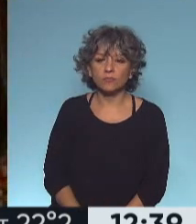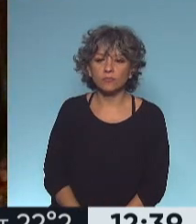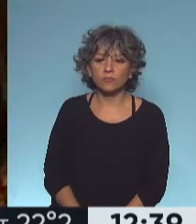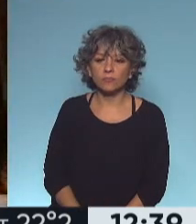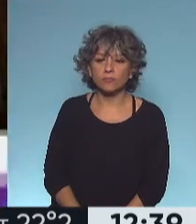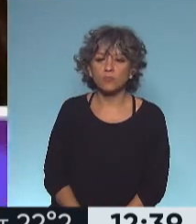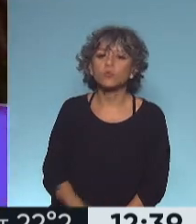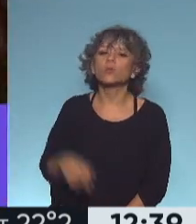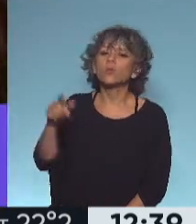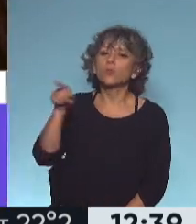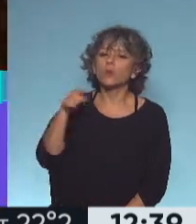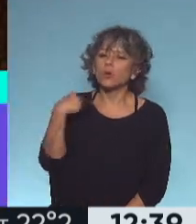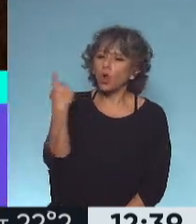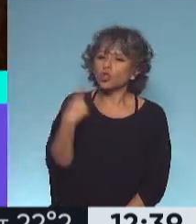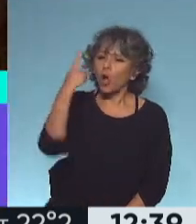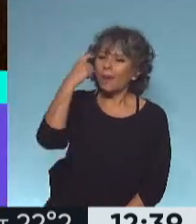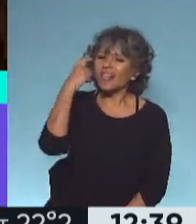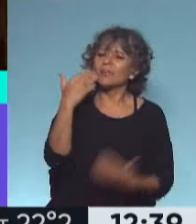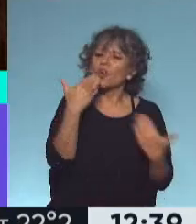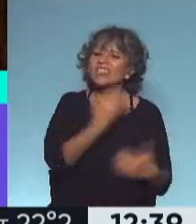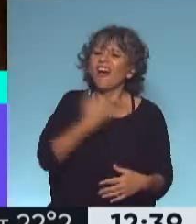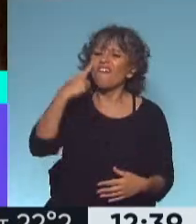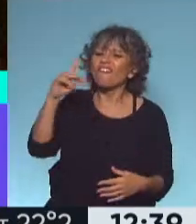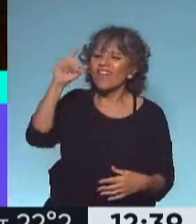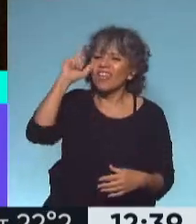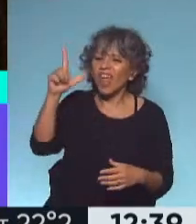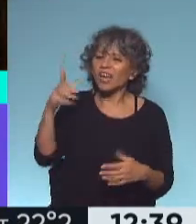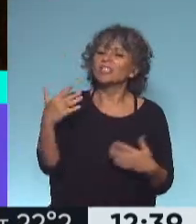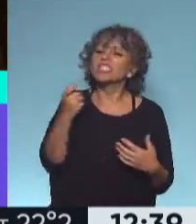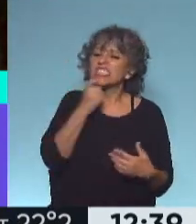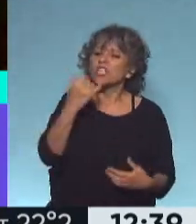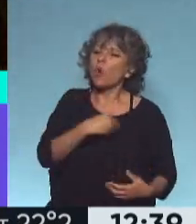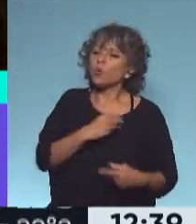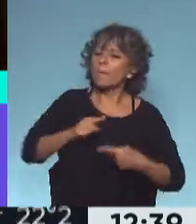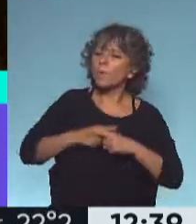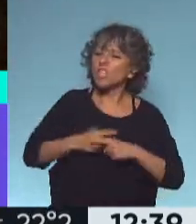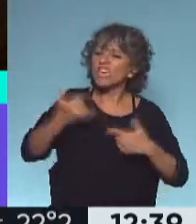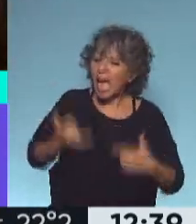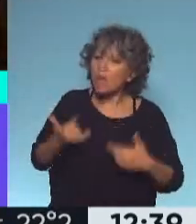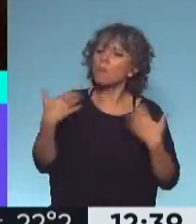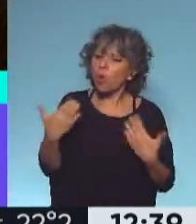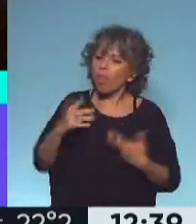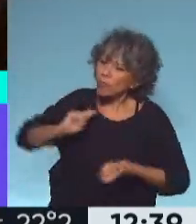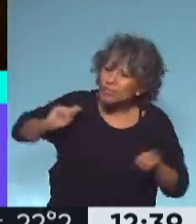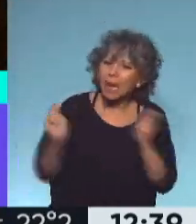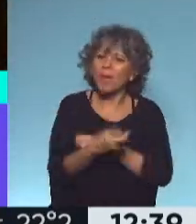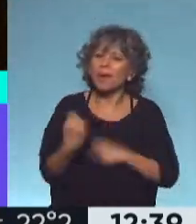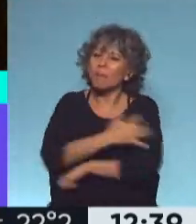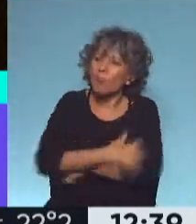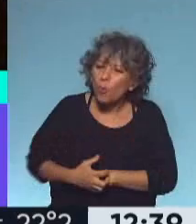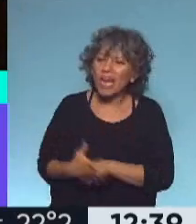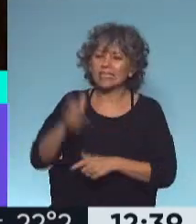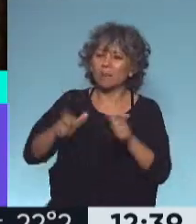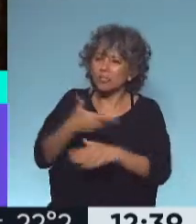Hemos aprendido de Fidel que se puedan hacer milagros con voluntad política para acabar con la pobreza, con la miseria, con los